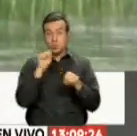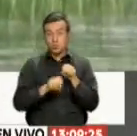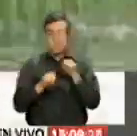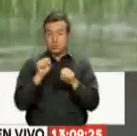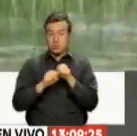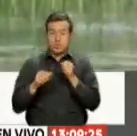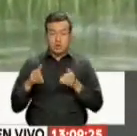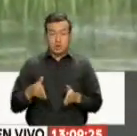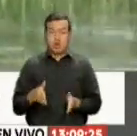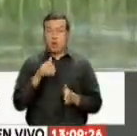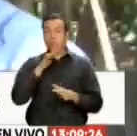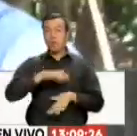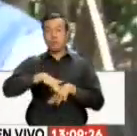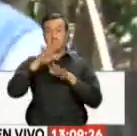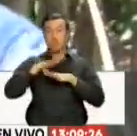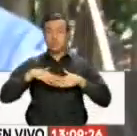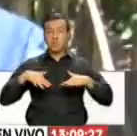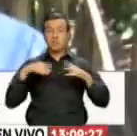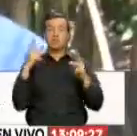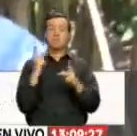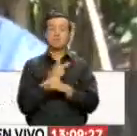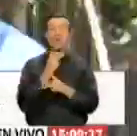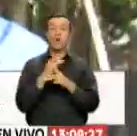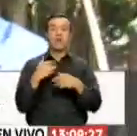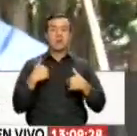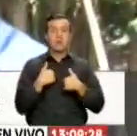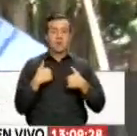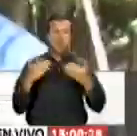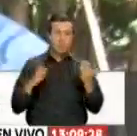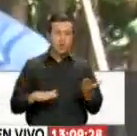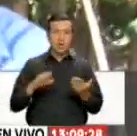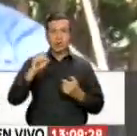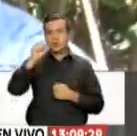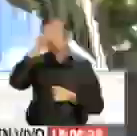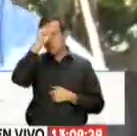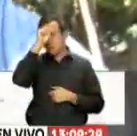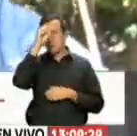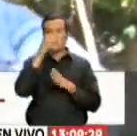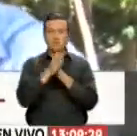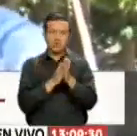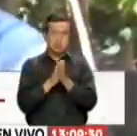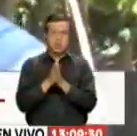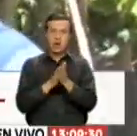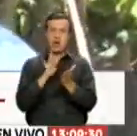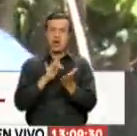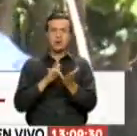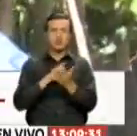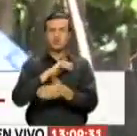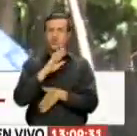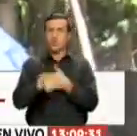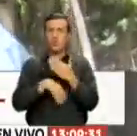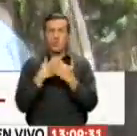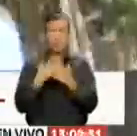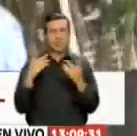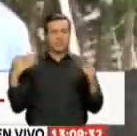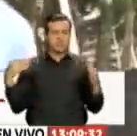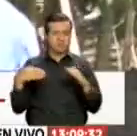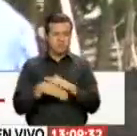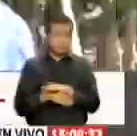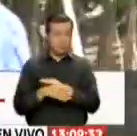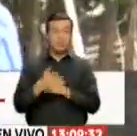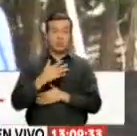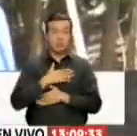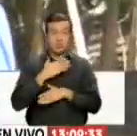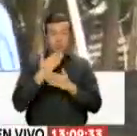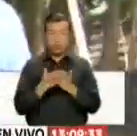y calles anegadas. Se pierden los animales, los chanchos, el cacao, el arroz, todo está pique. Yo tengo